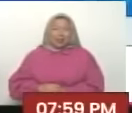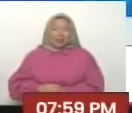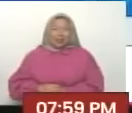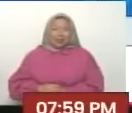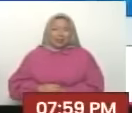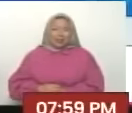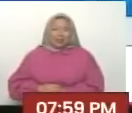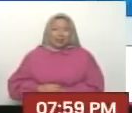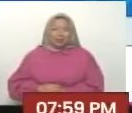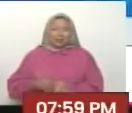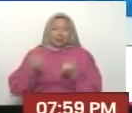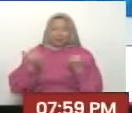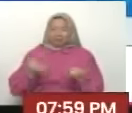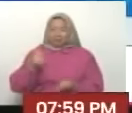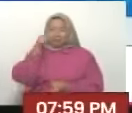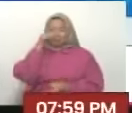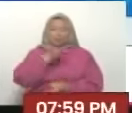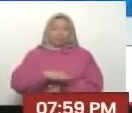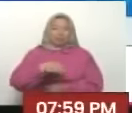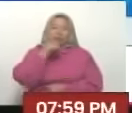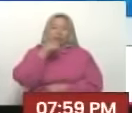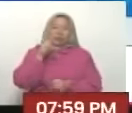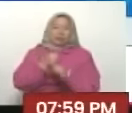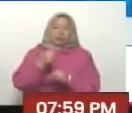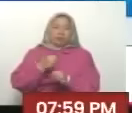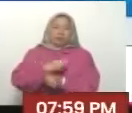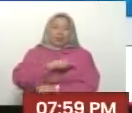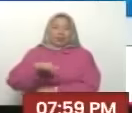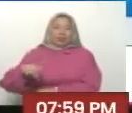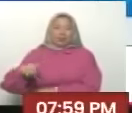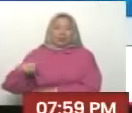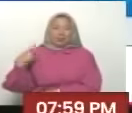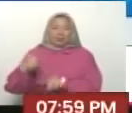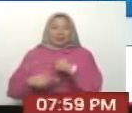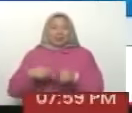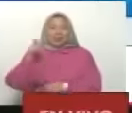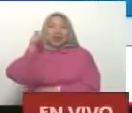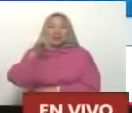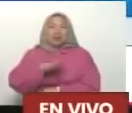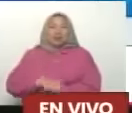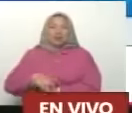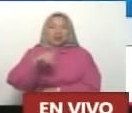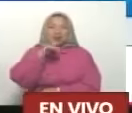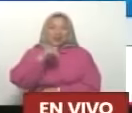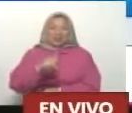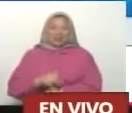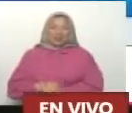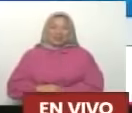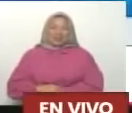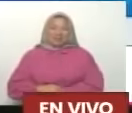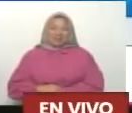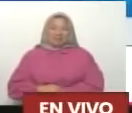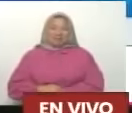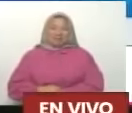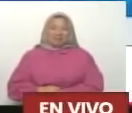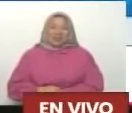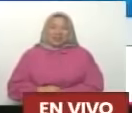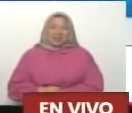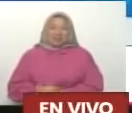Y soberanos Del planeta Tierra Y hemos recorrido Un camino